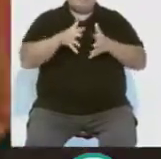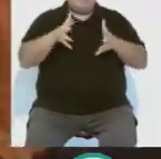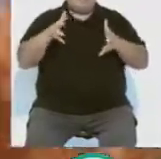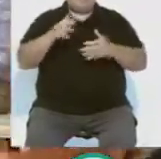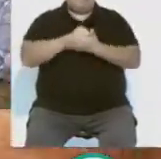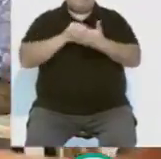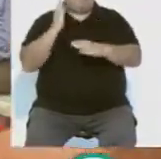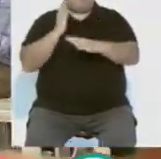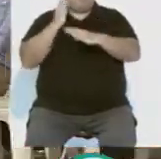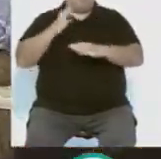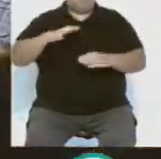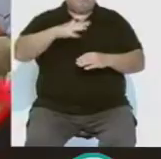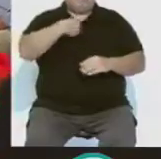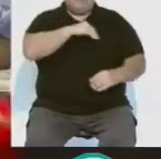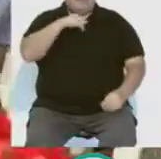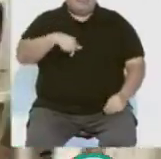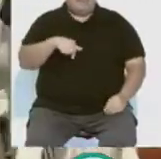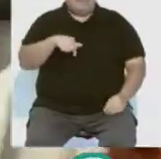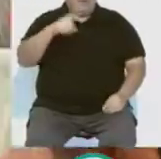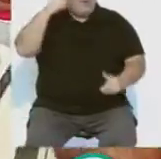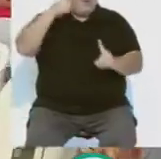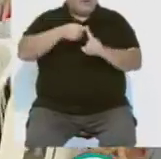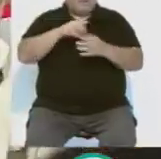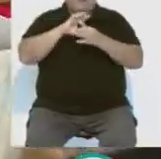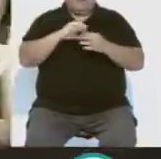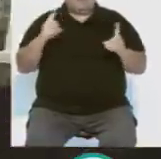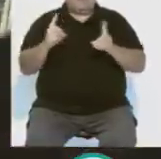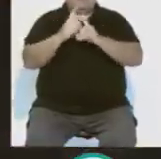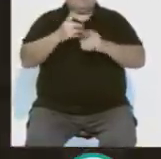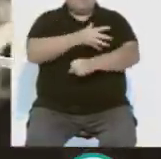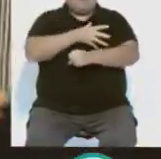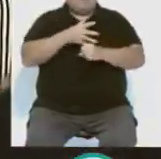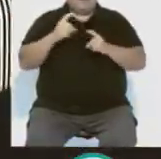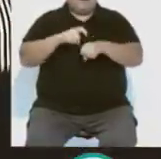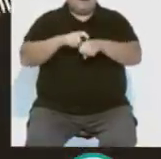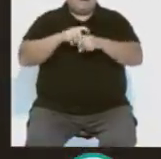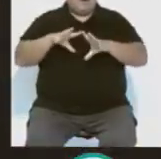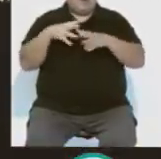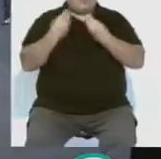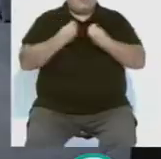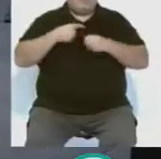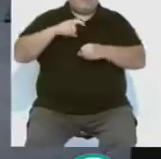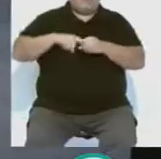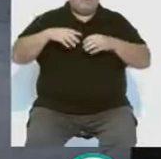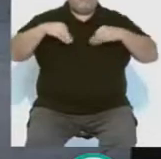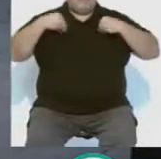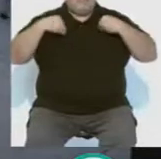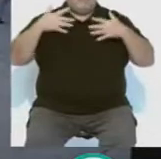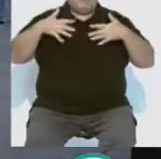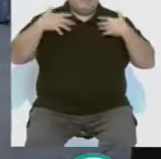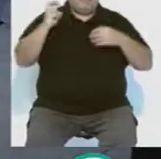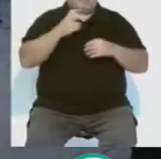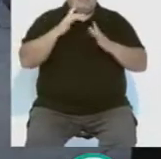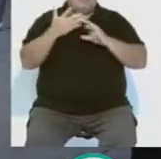que estallara la crisis en nuestro país. El objetivo de este encuentro ha sido potenciar el carácter de convivencia y participación en desarrollo del